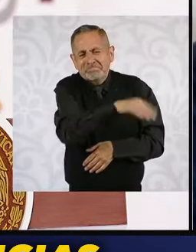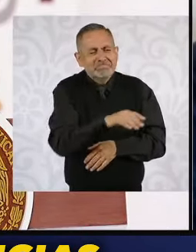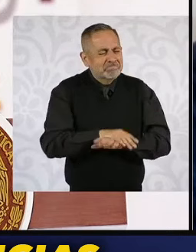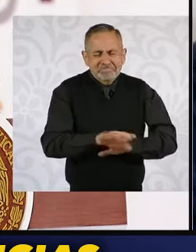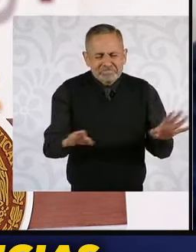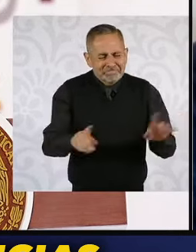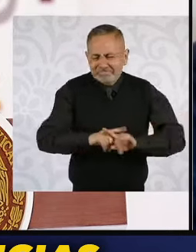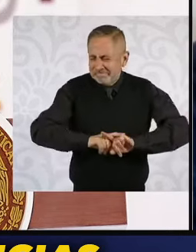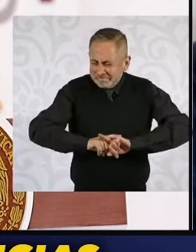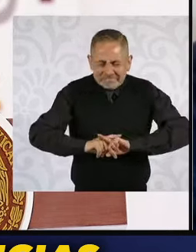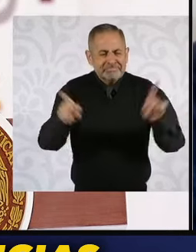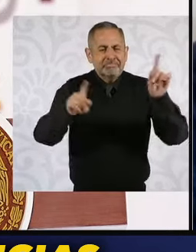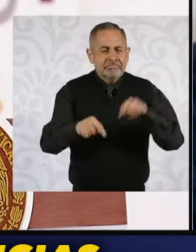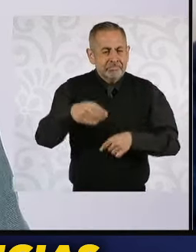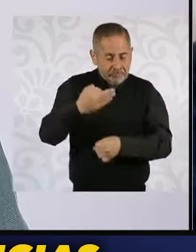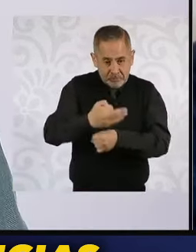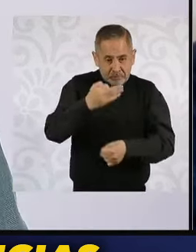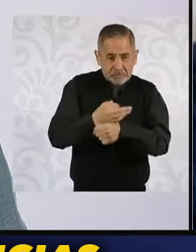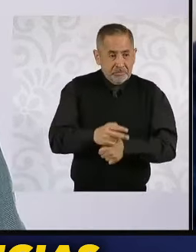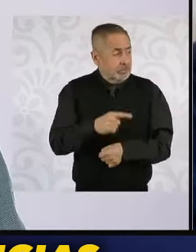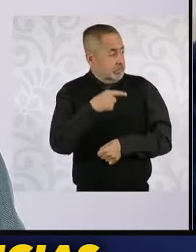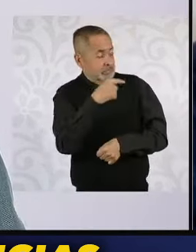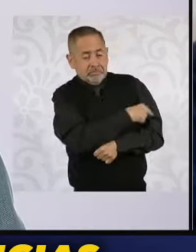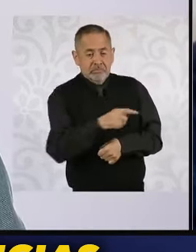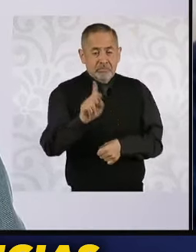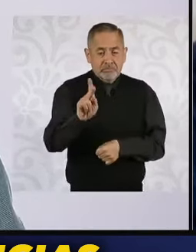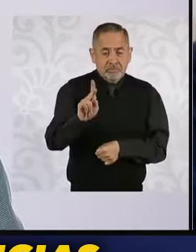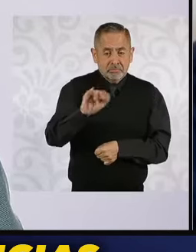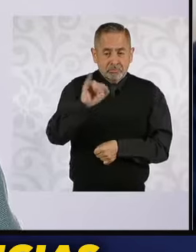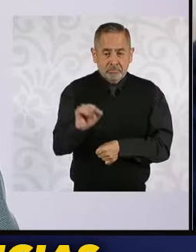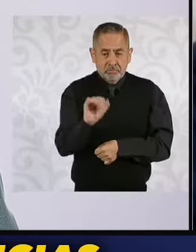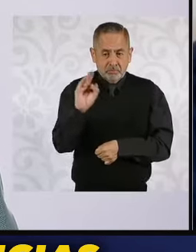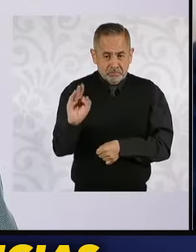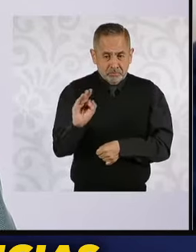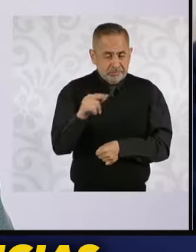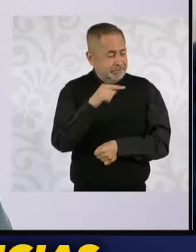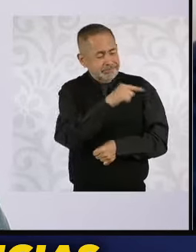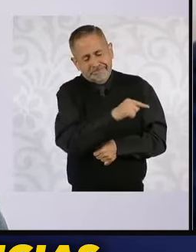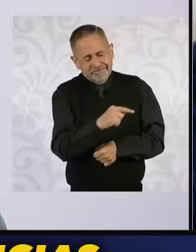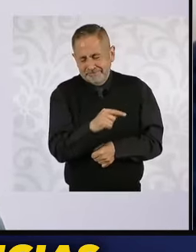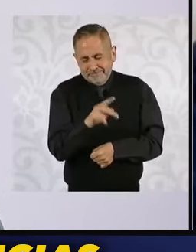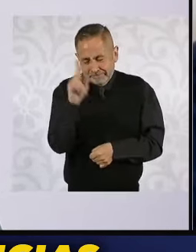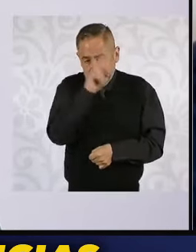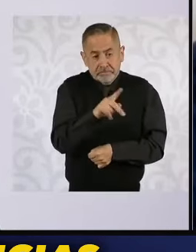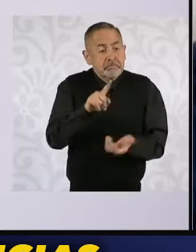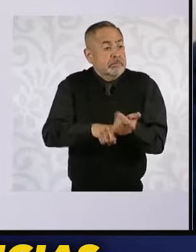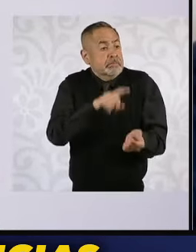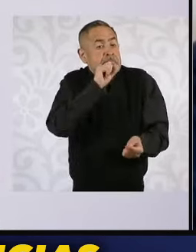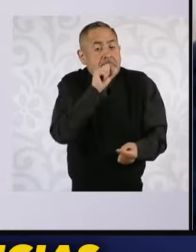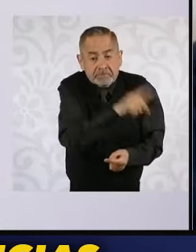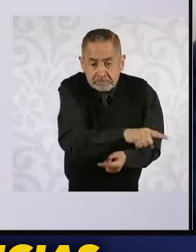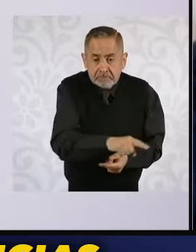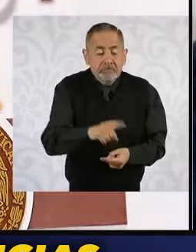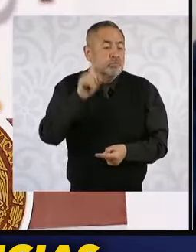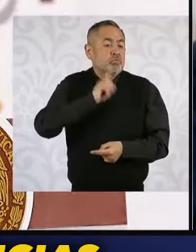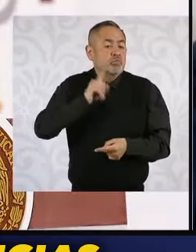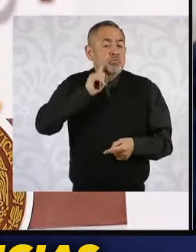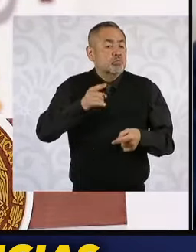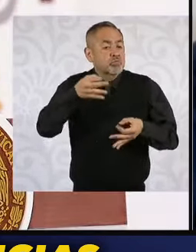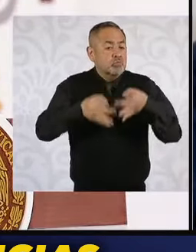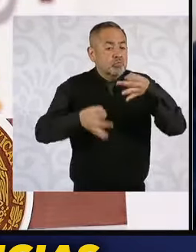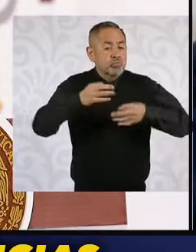Judicial hoy es un poder que incluso la propia ministra de la Suprema Corte, la